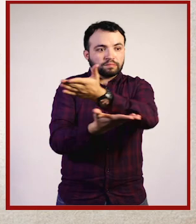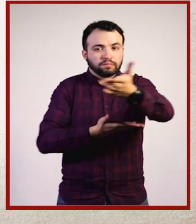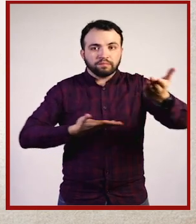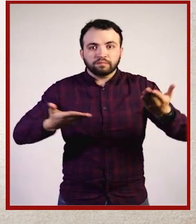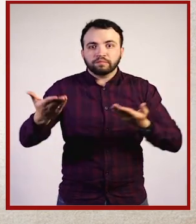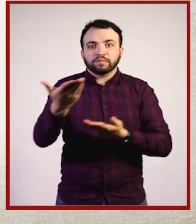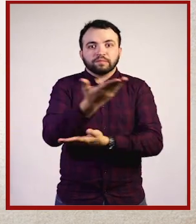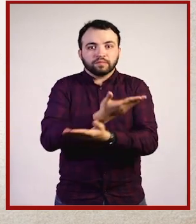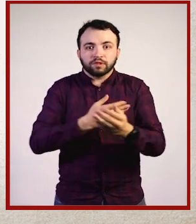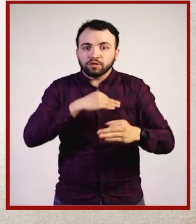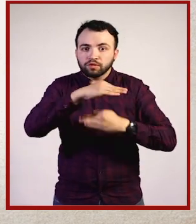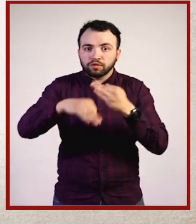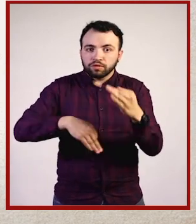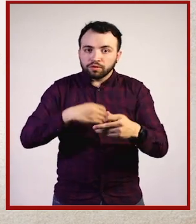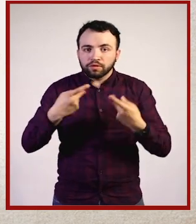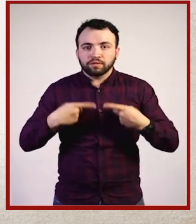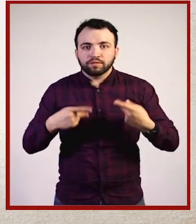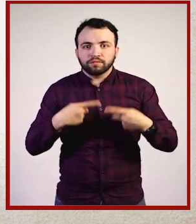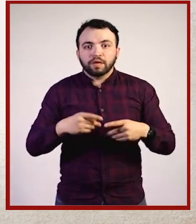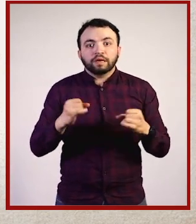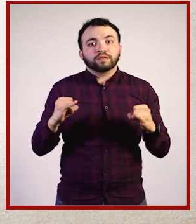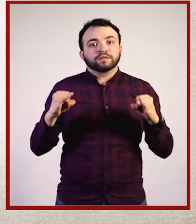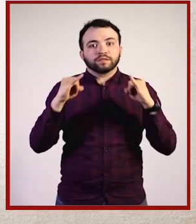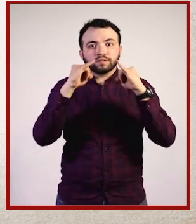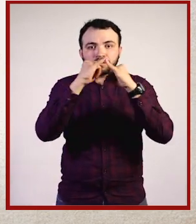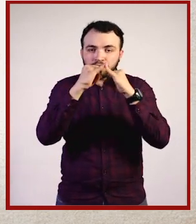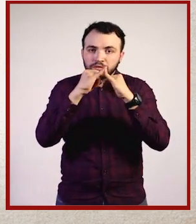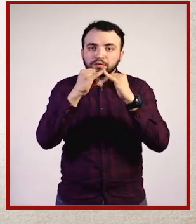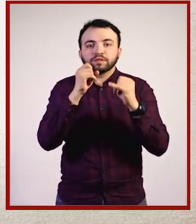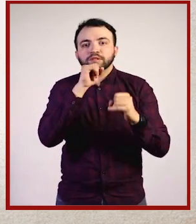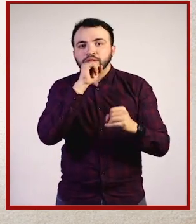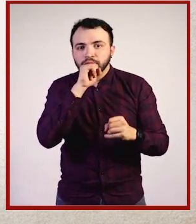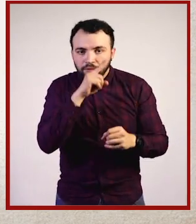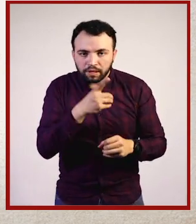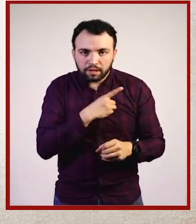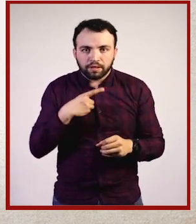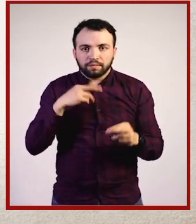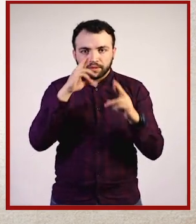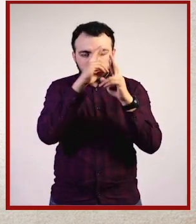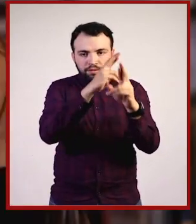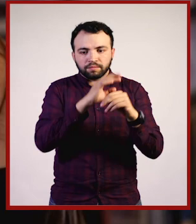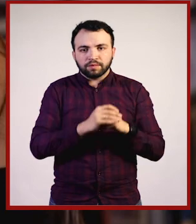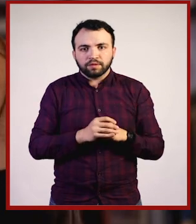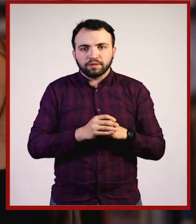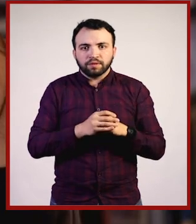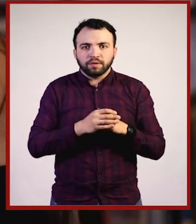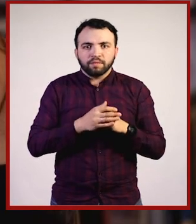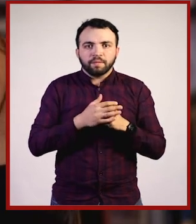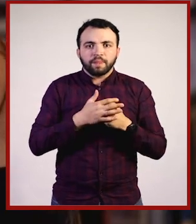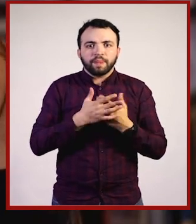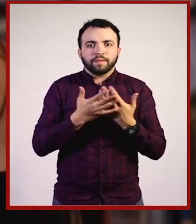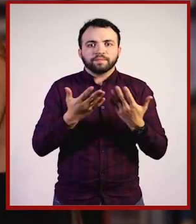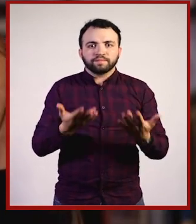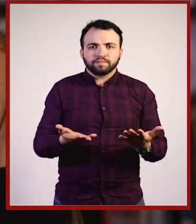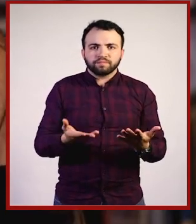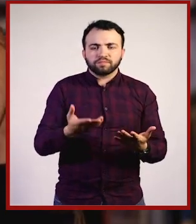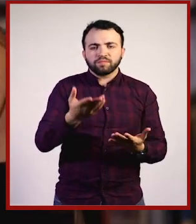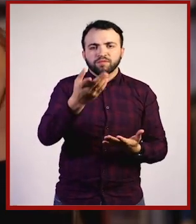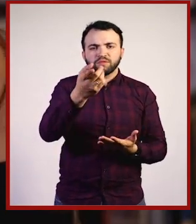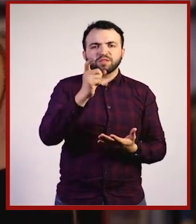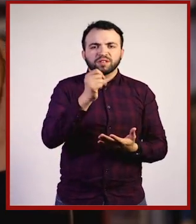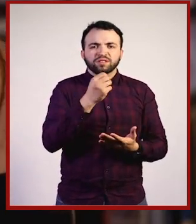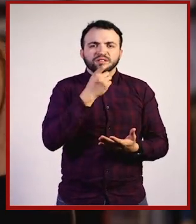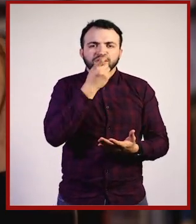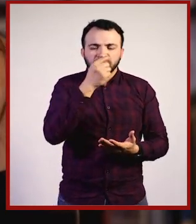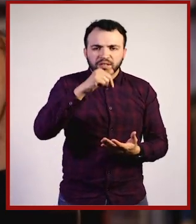ciudadanas como entre las instituciones públicas y privadas. Gildardo, ¿en qué situación dirías que se encuentra México